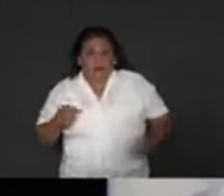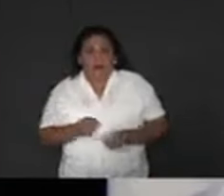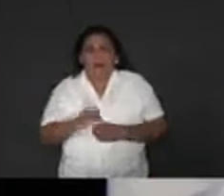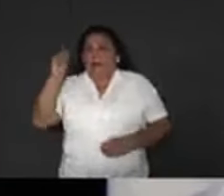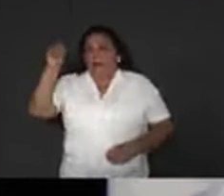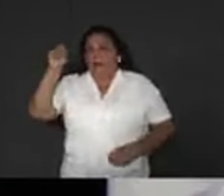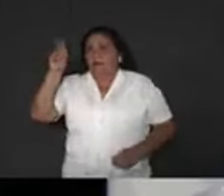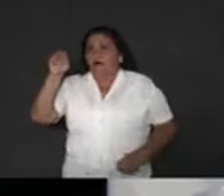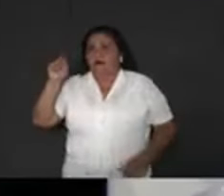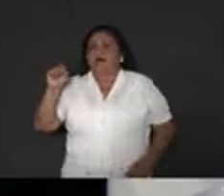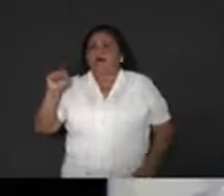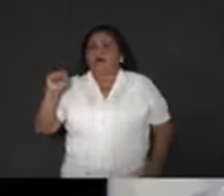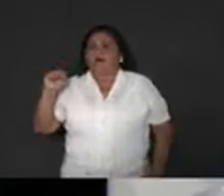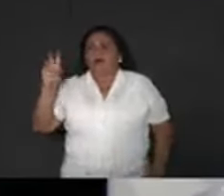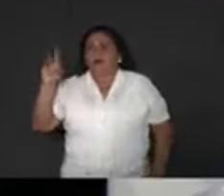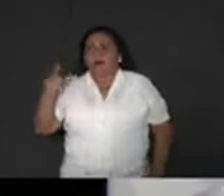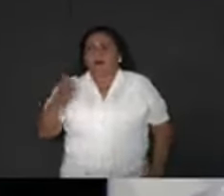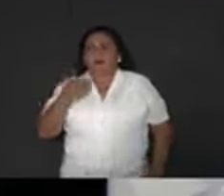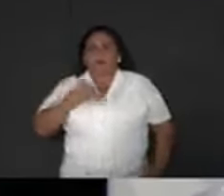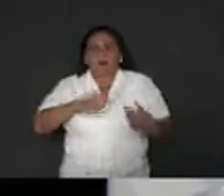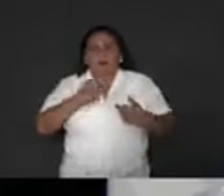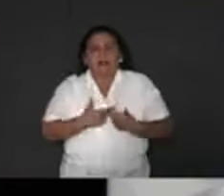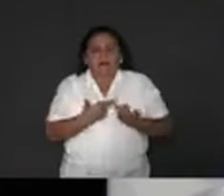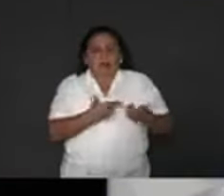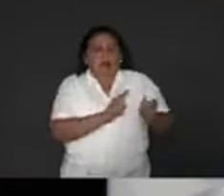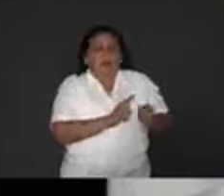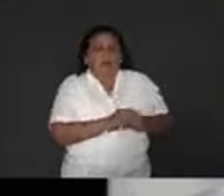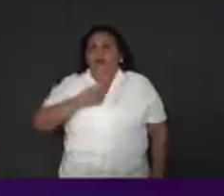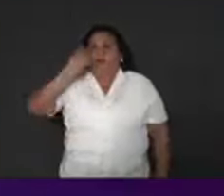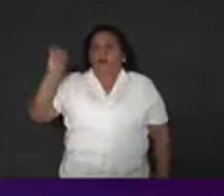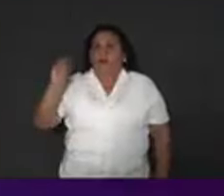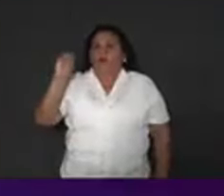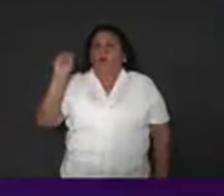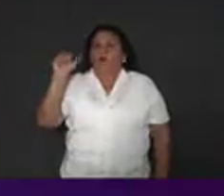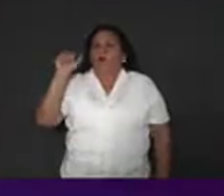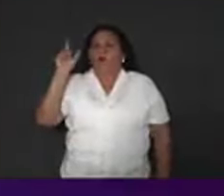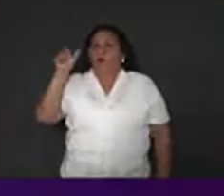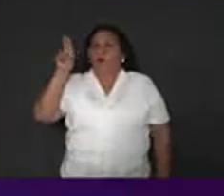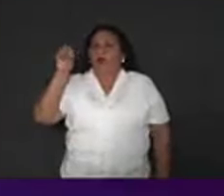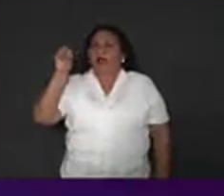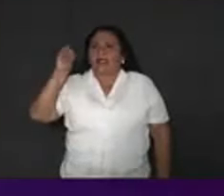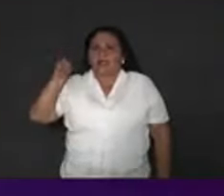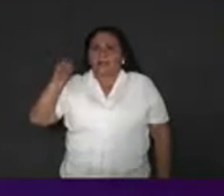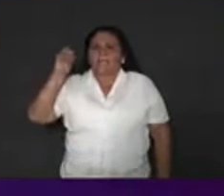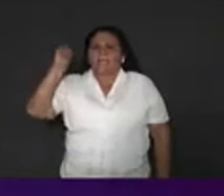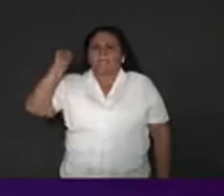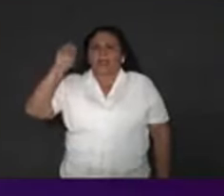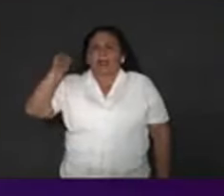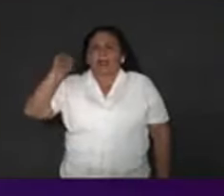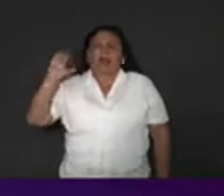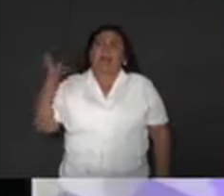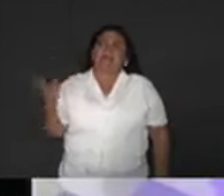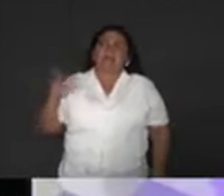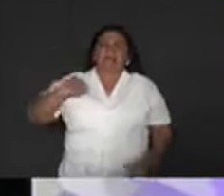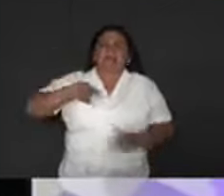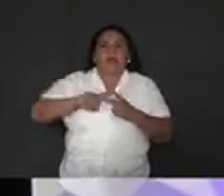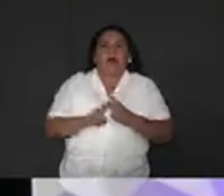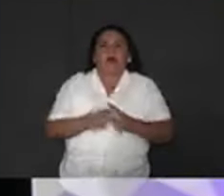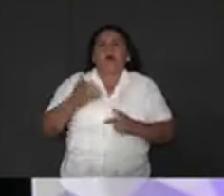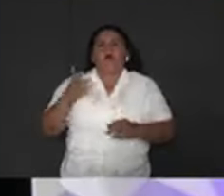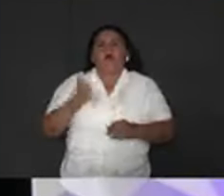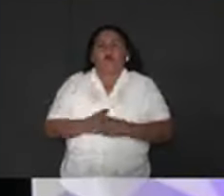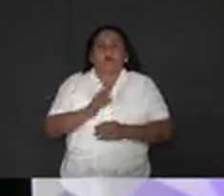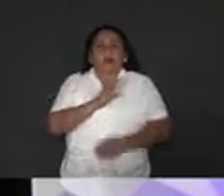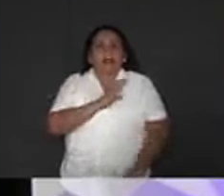Mauricio Zahui. Bienvenidos al Club de la Derrota. Desde que inicié mis aspiraciones por la